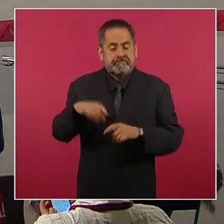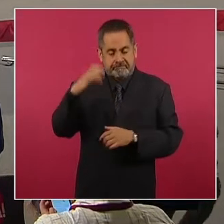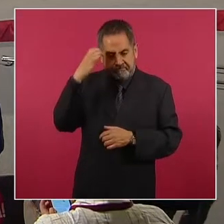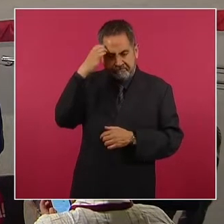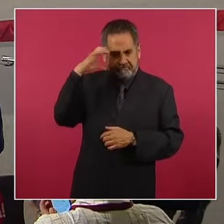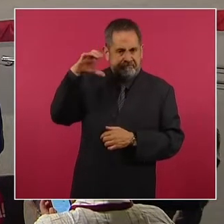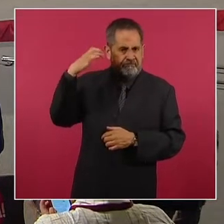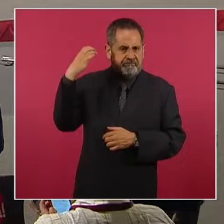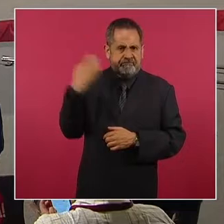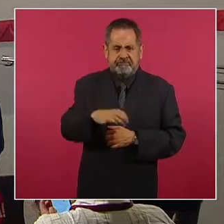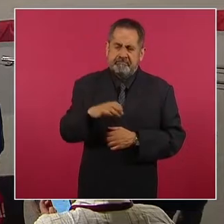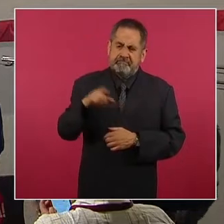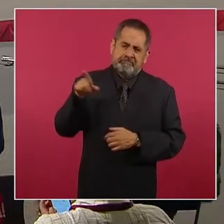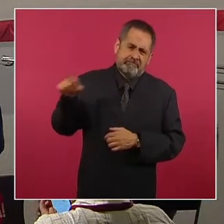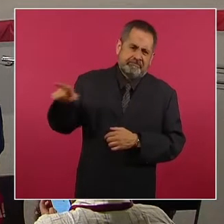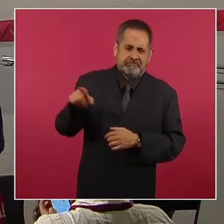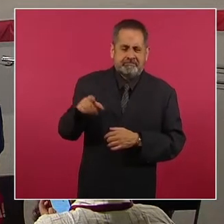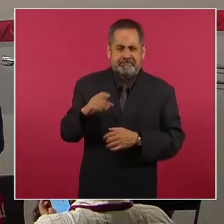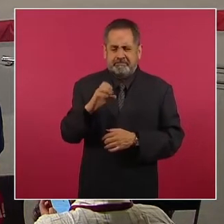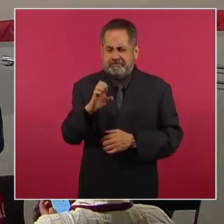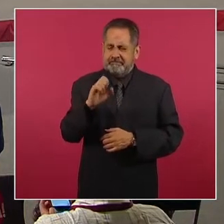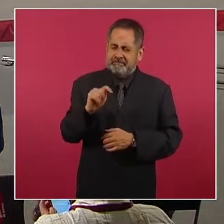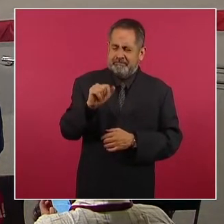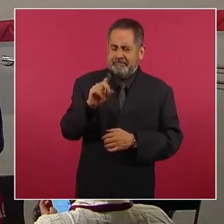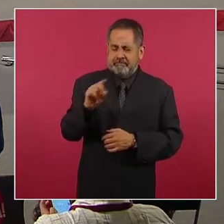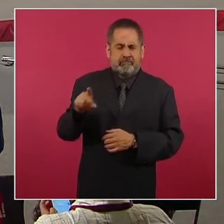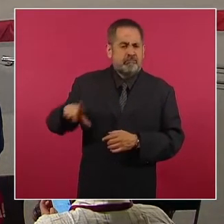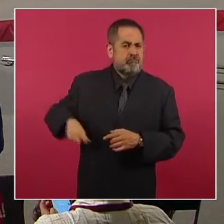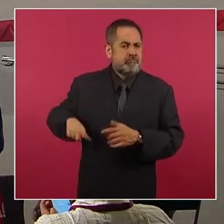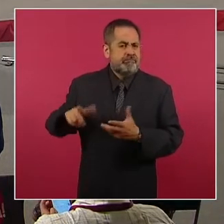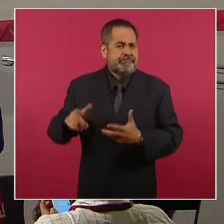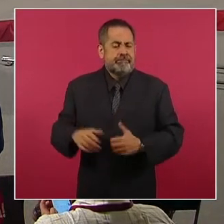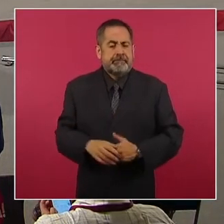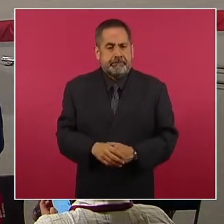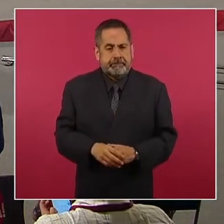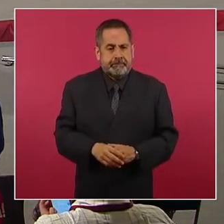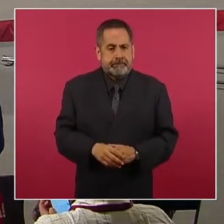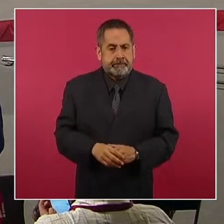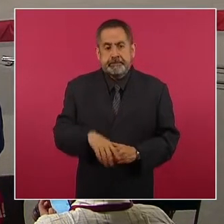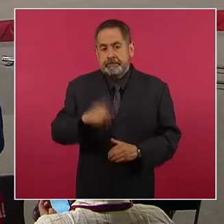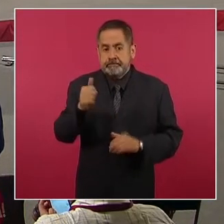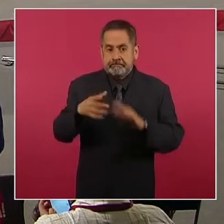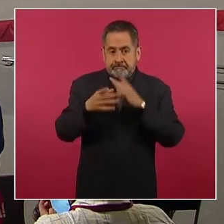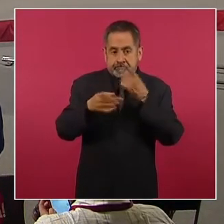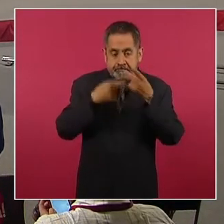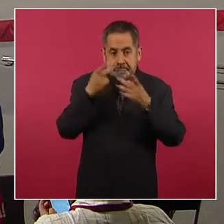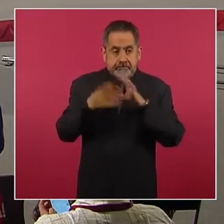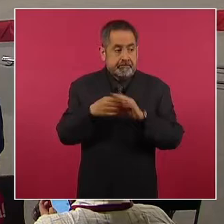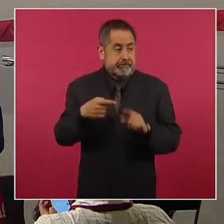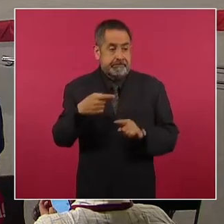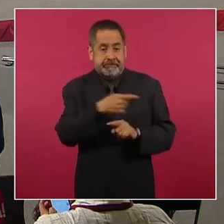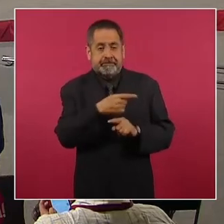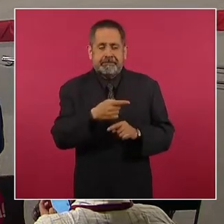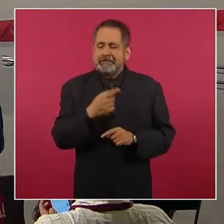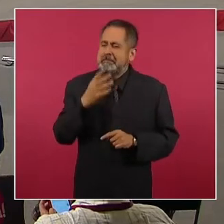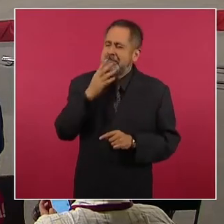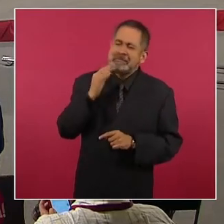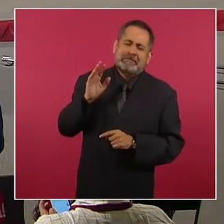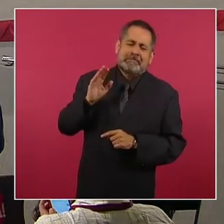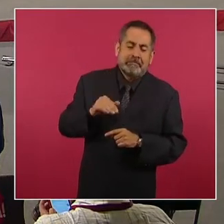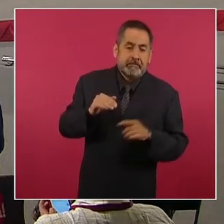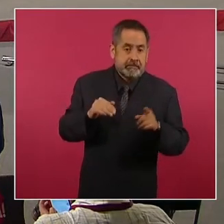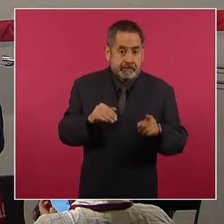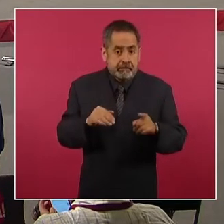crimen de Estado. Otra línea de coordinación entre medios fue la que pretendió minimizar el impacto de la verdad